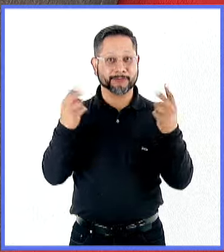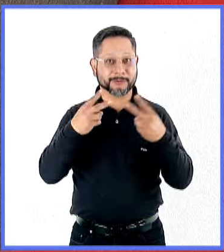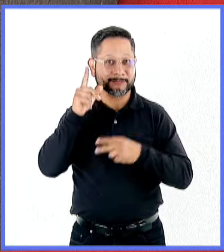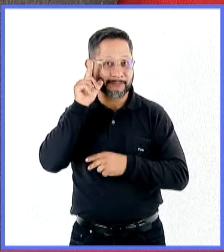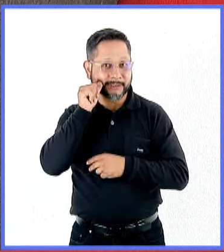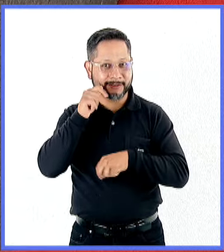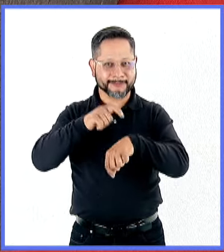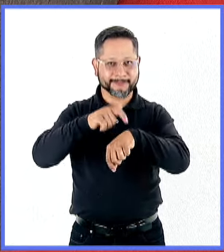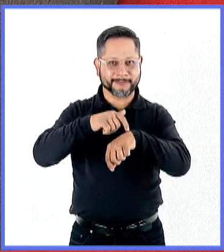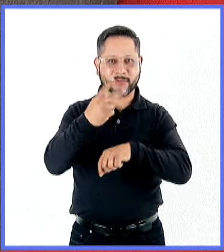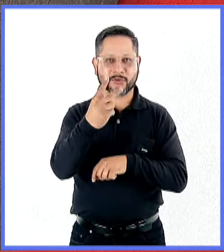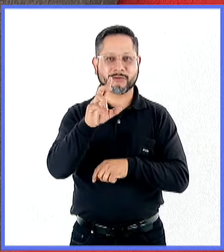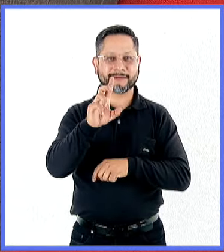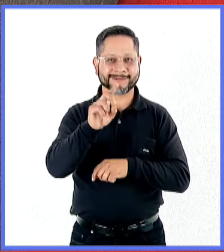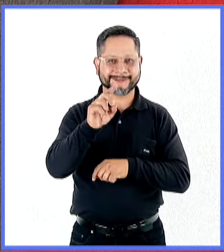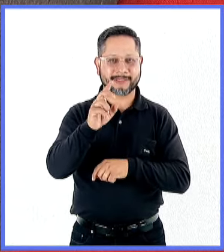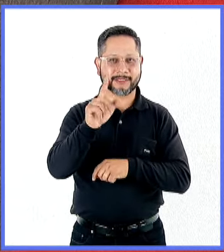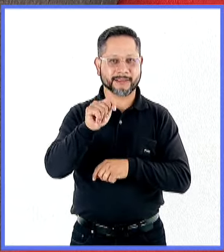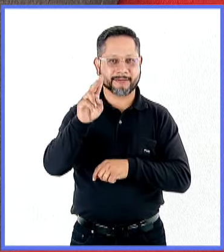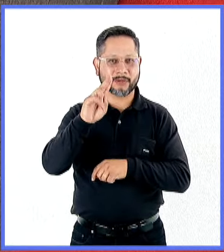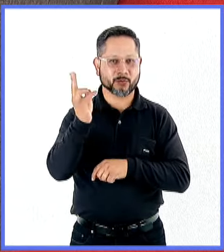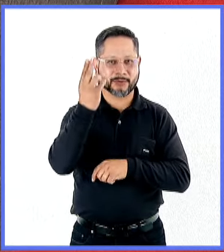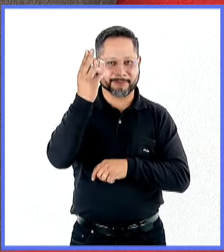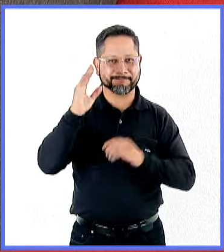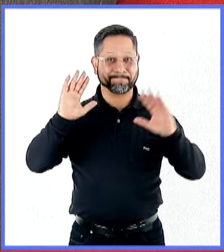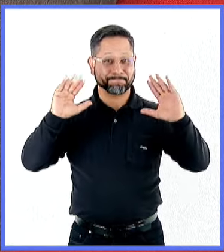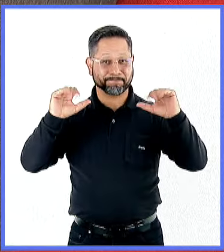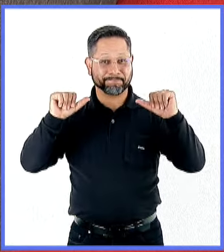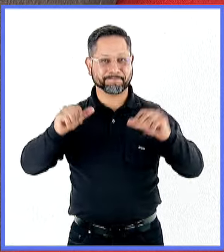mañana, 2.30 de la tarde, en TV UNAM. Adiós.